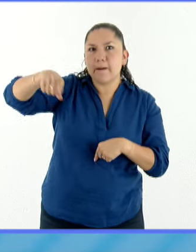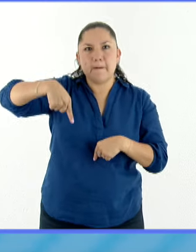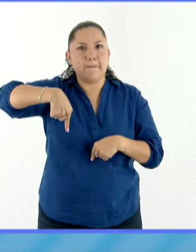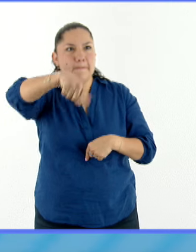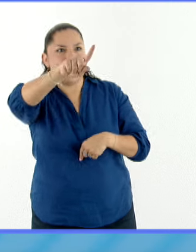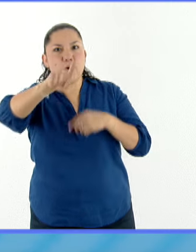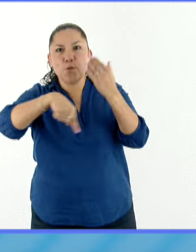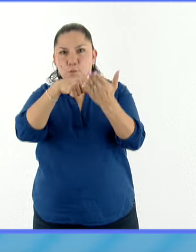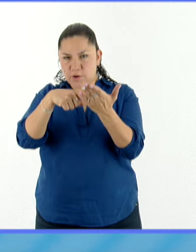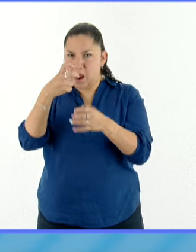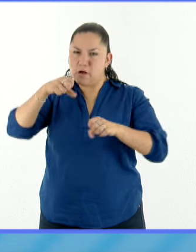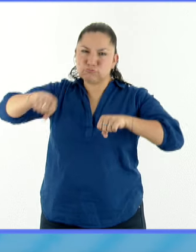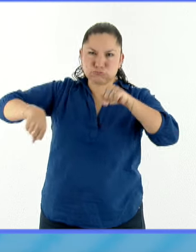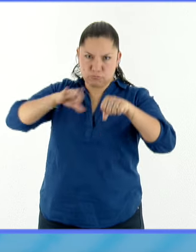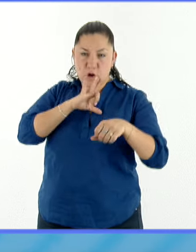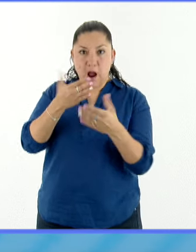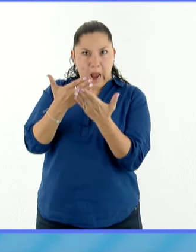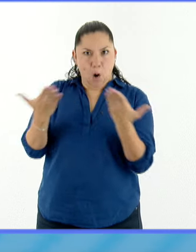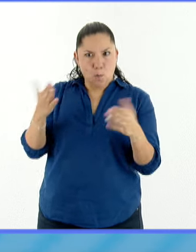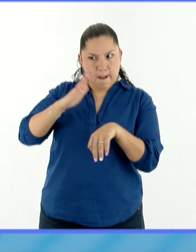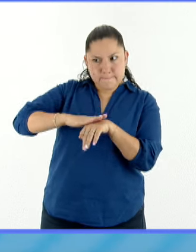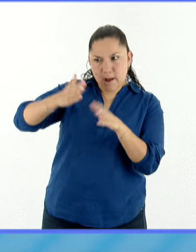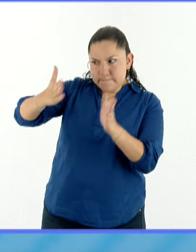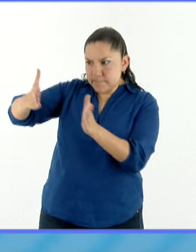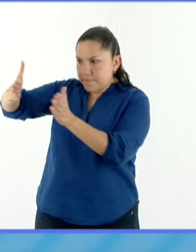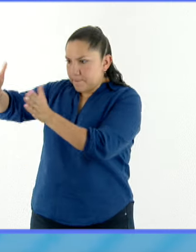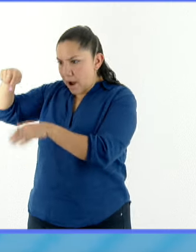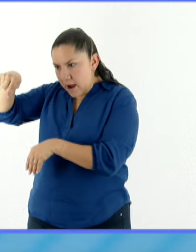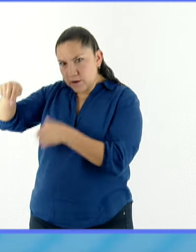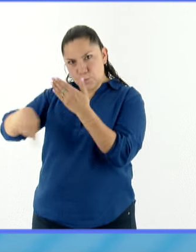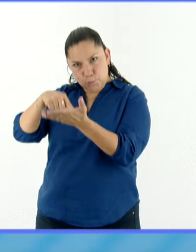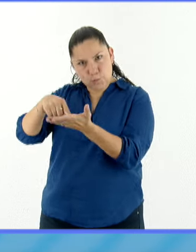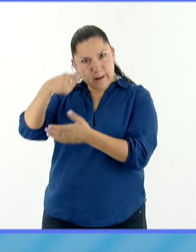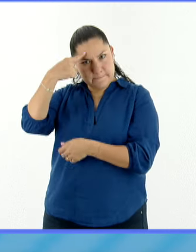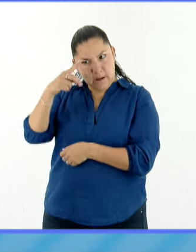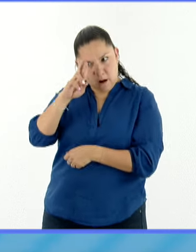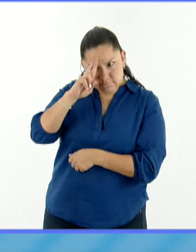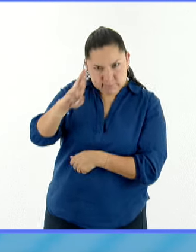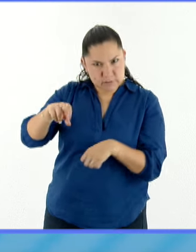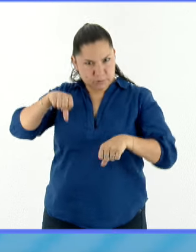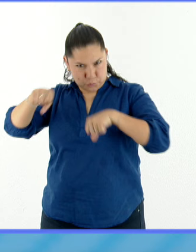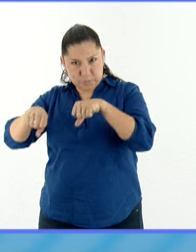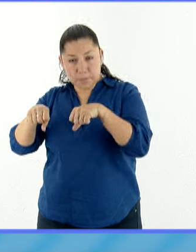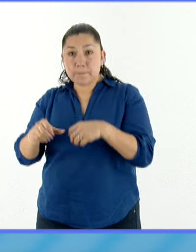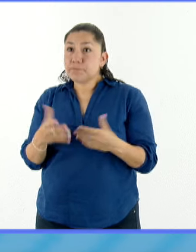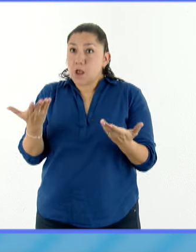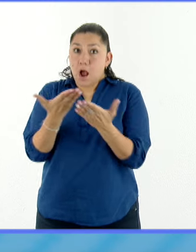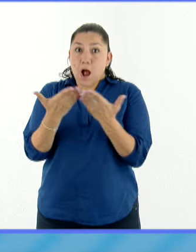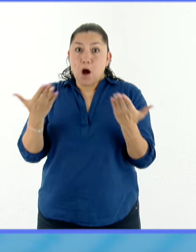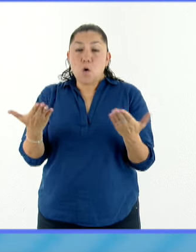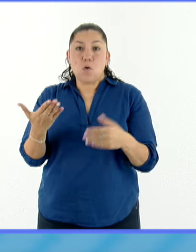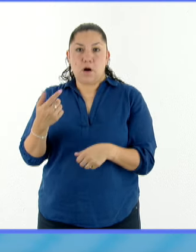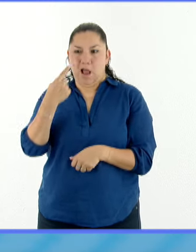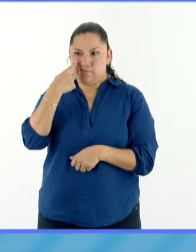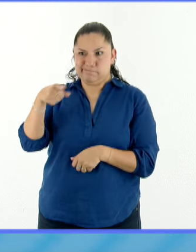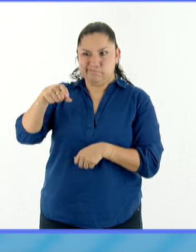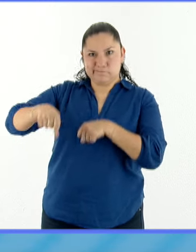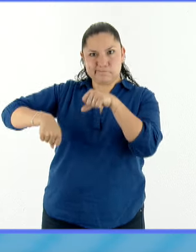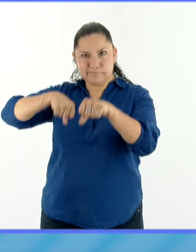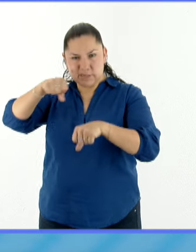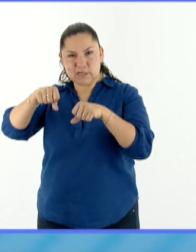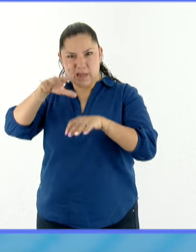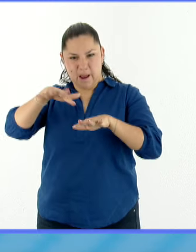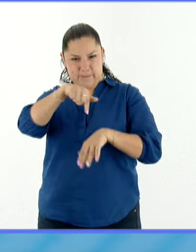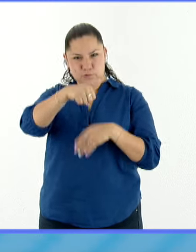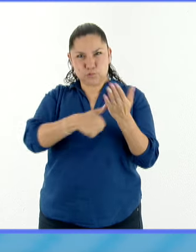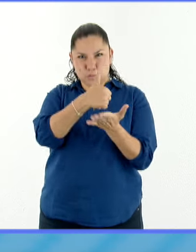definidos para su circulación. Y bueno, en relación y debido precisamente a la falta de empatía vial que pueden recibir los ciclistas en la